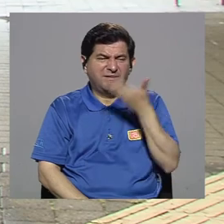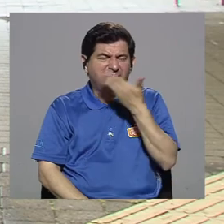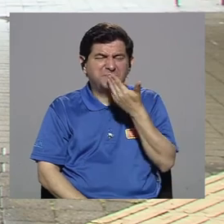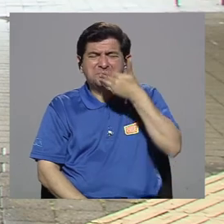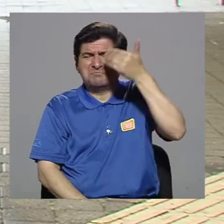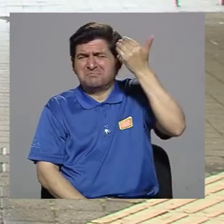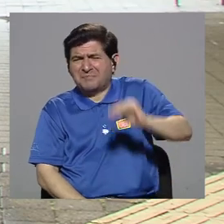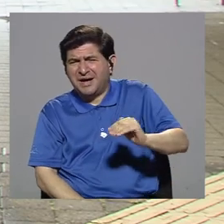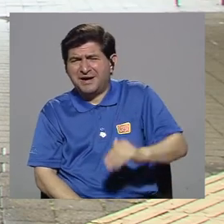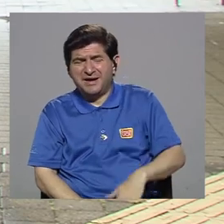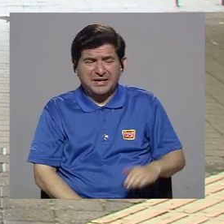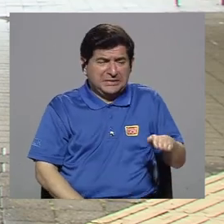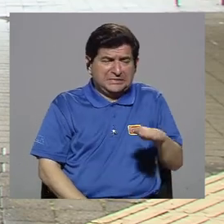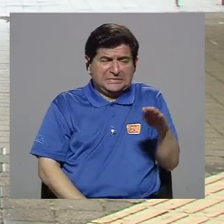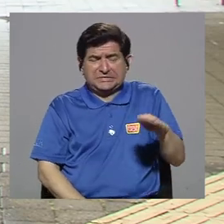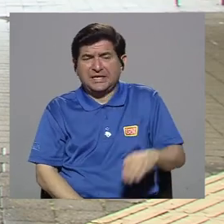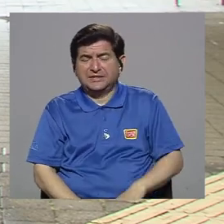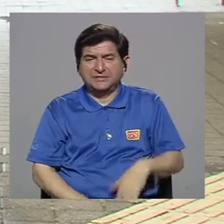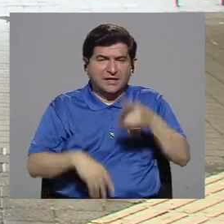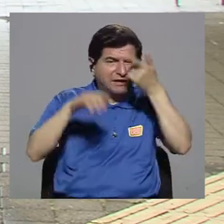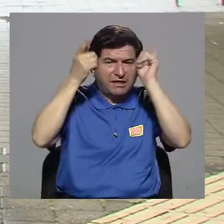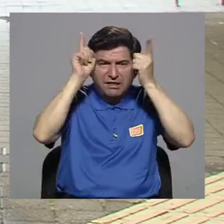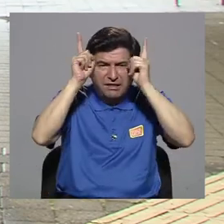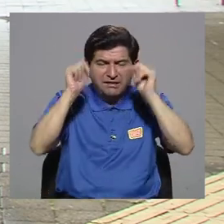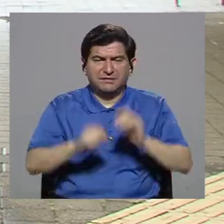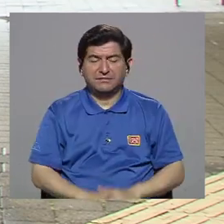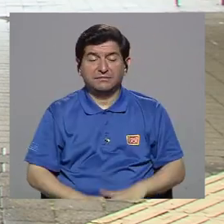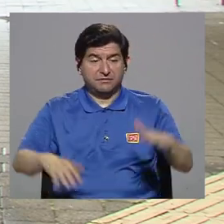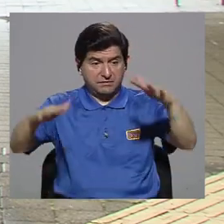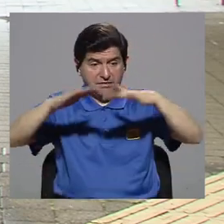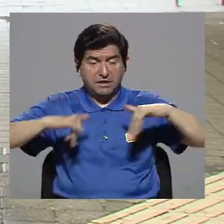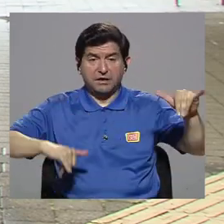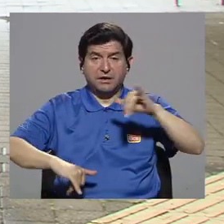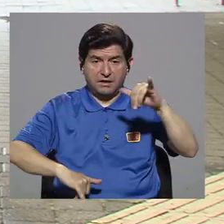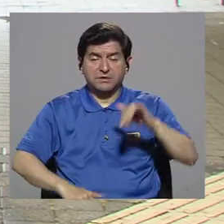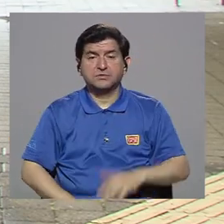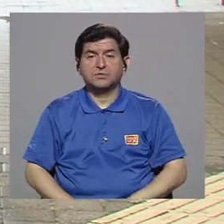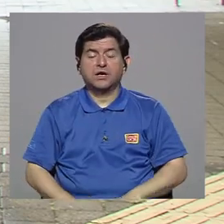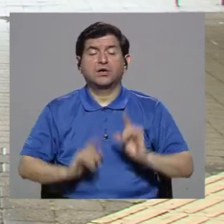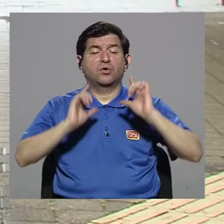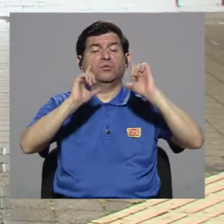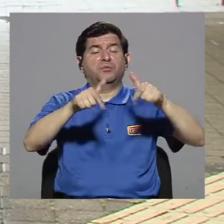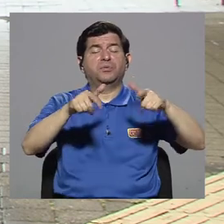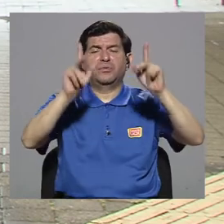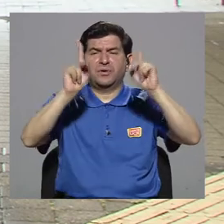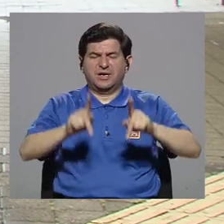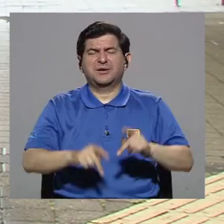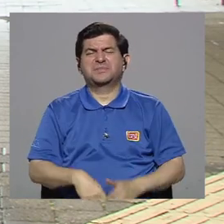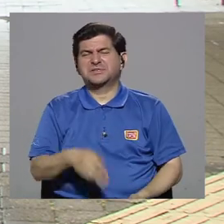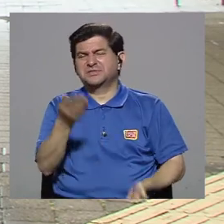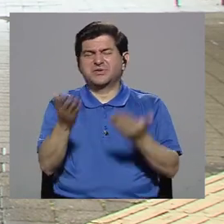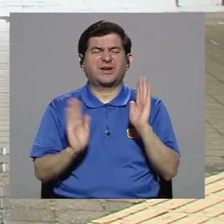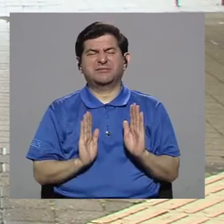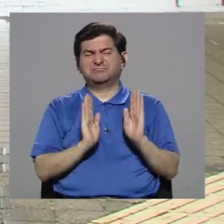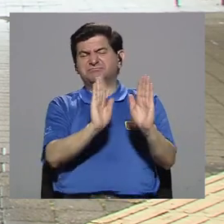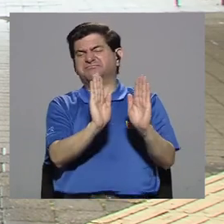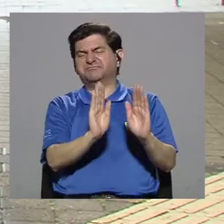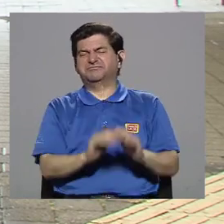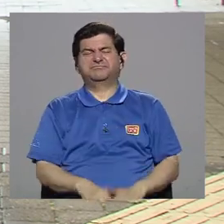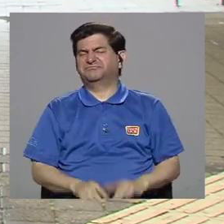ratas, cucarachas. Entonces, el espacio también se convierte en un desecho y la gente empieza como a rechazarlo, alejarse.